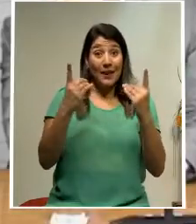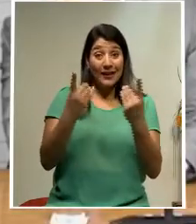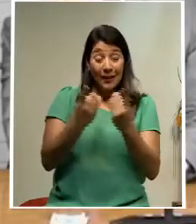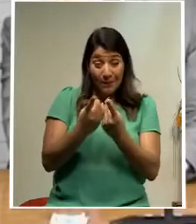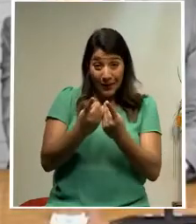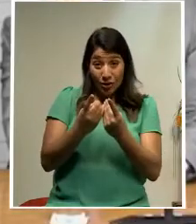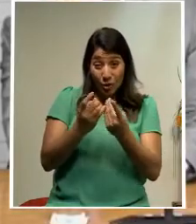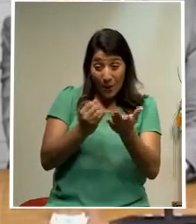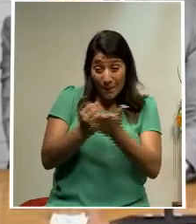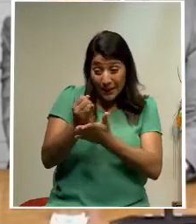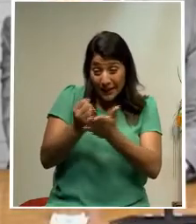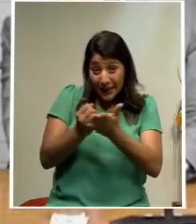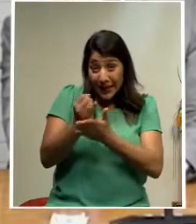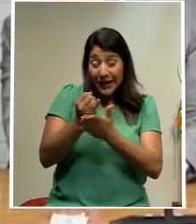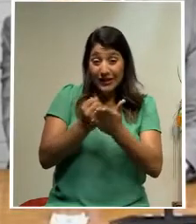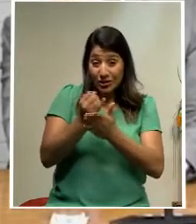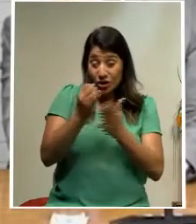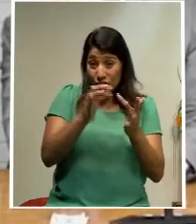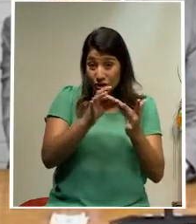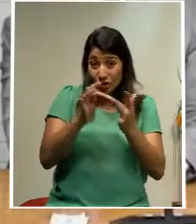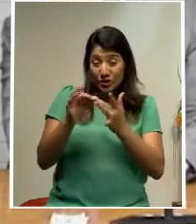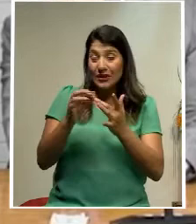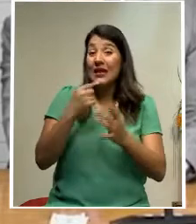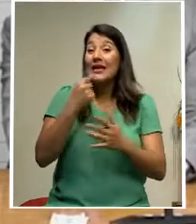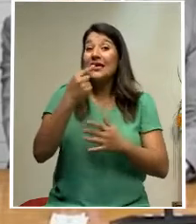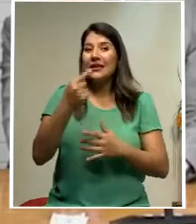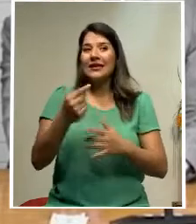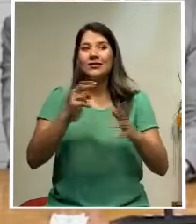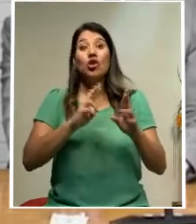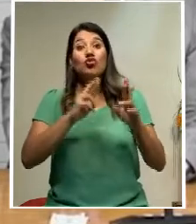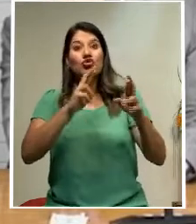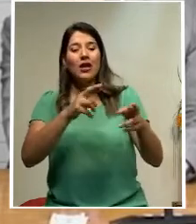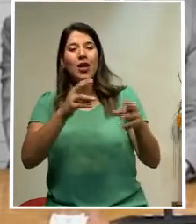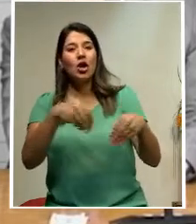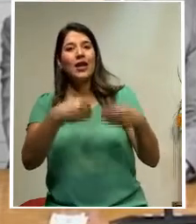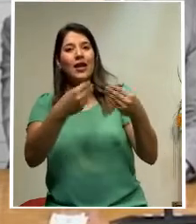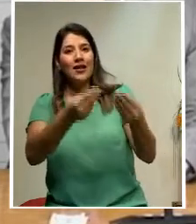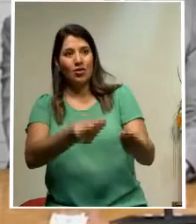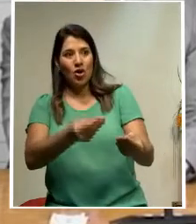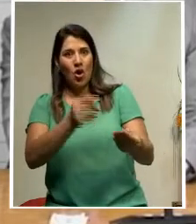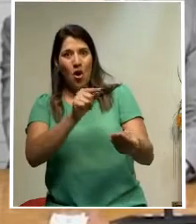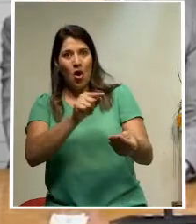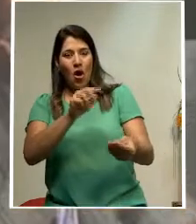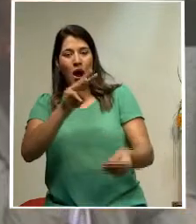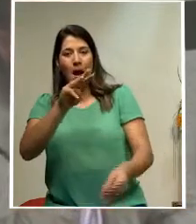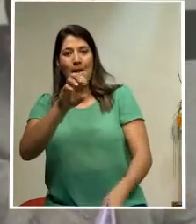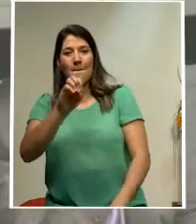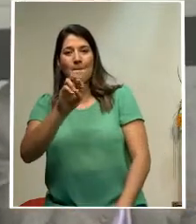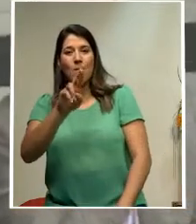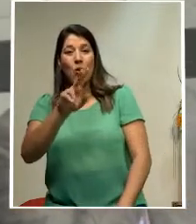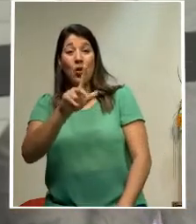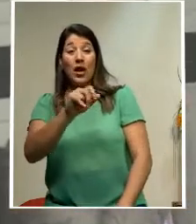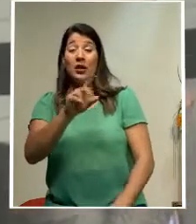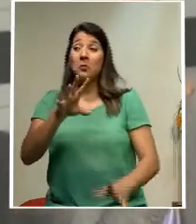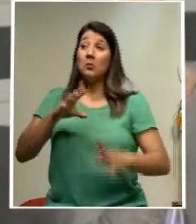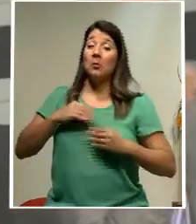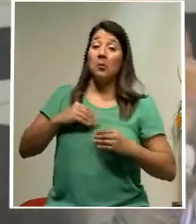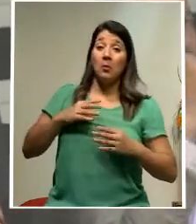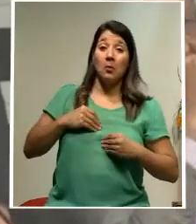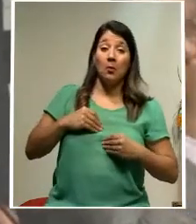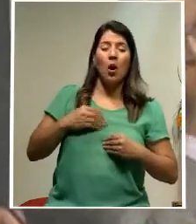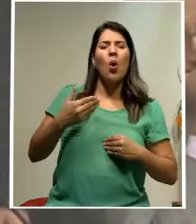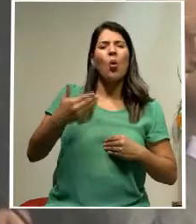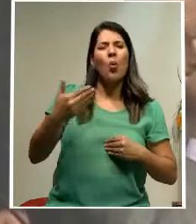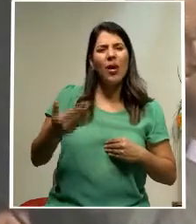indicó que los beneficios que presuntamente recibió Morales fueron recibidos mientras coordinó